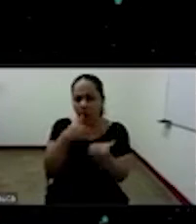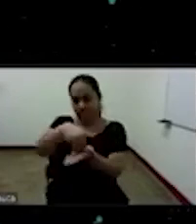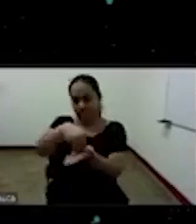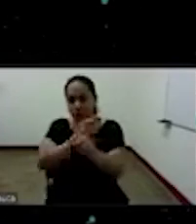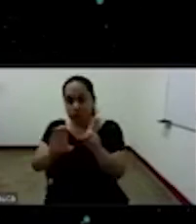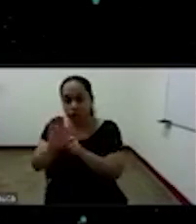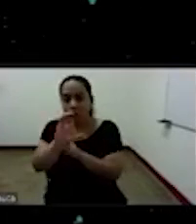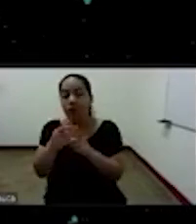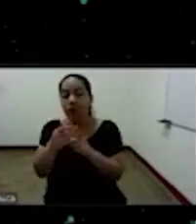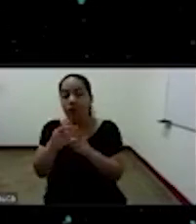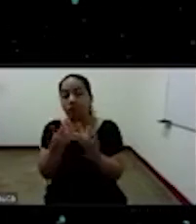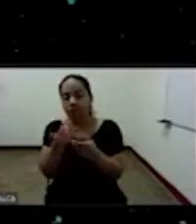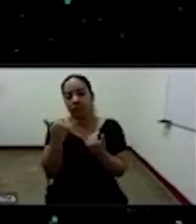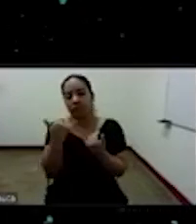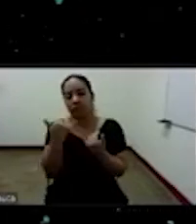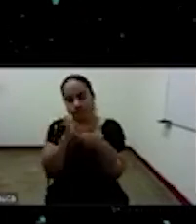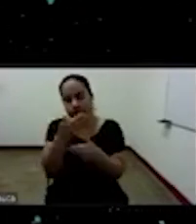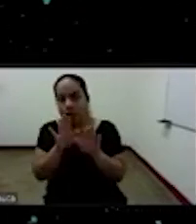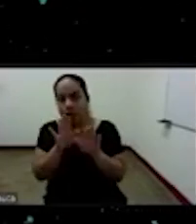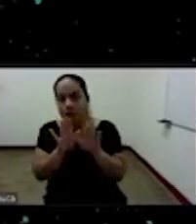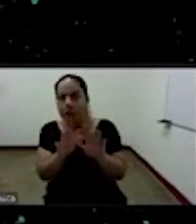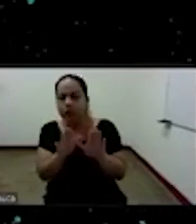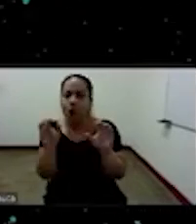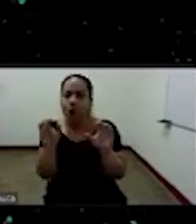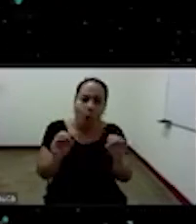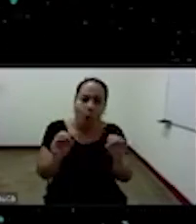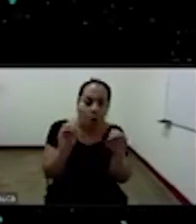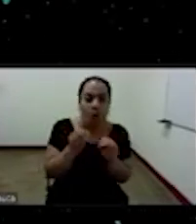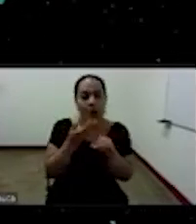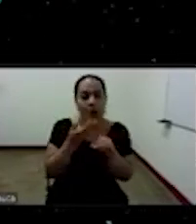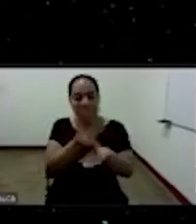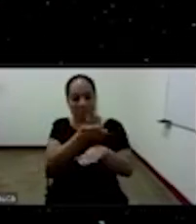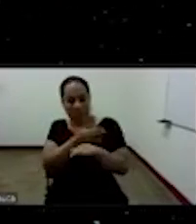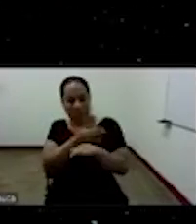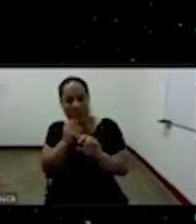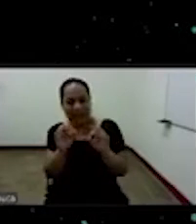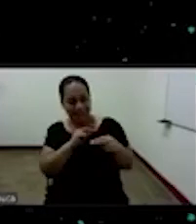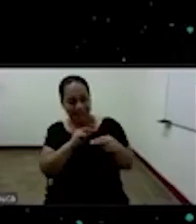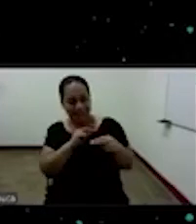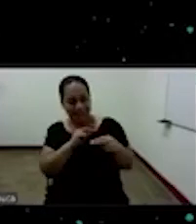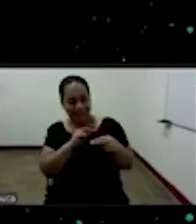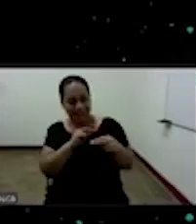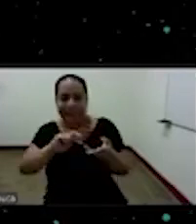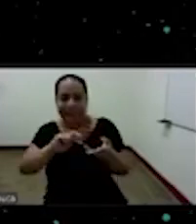se ha generado o que se viene dando desde desde el siglo XVI ¿no?